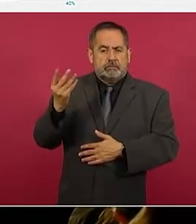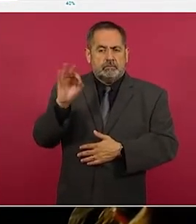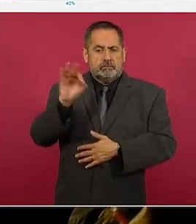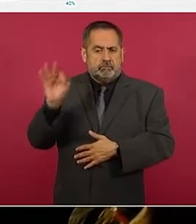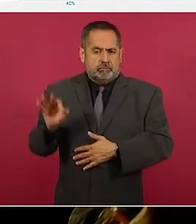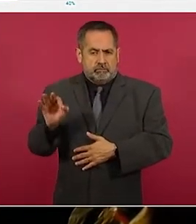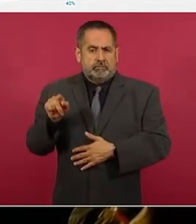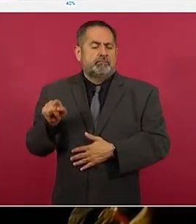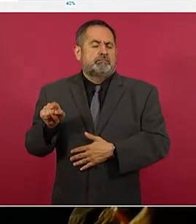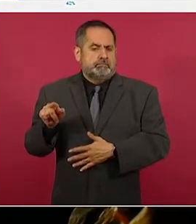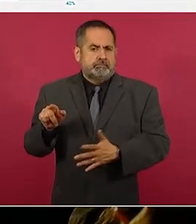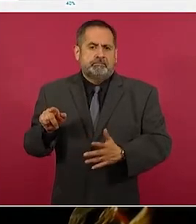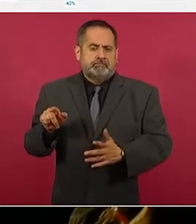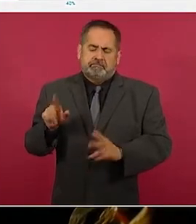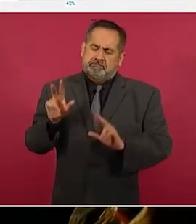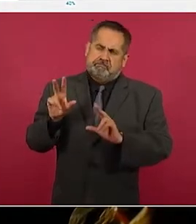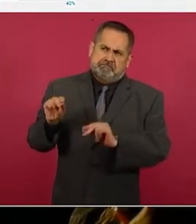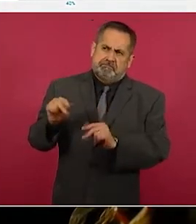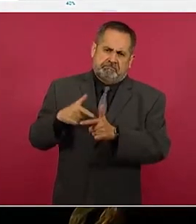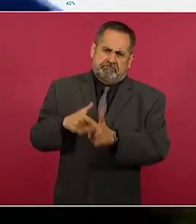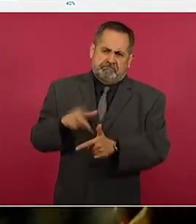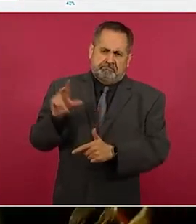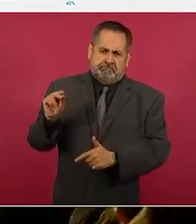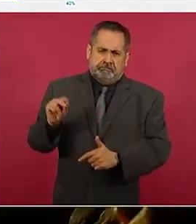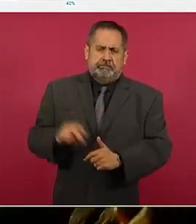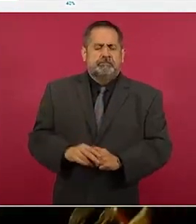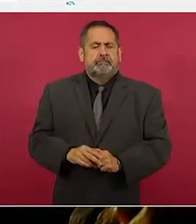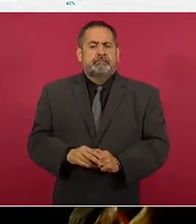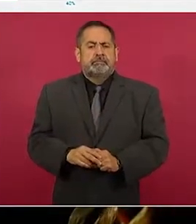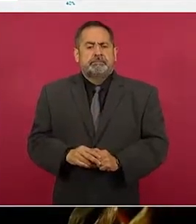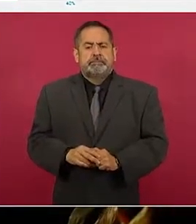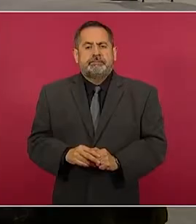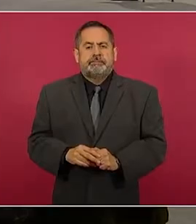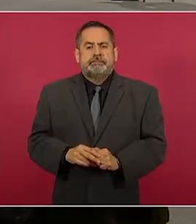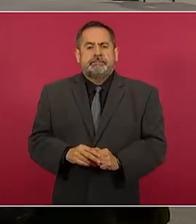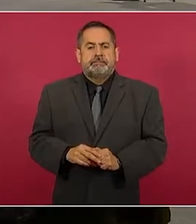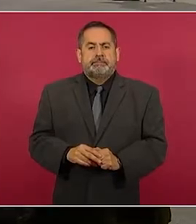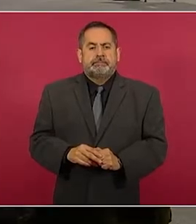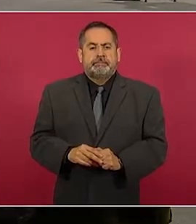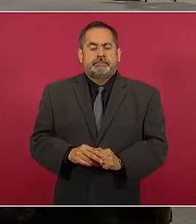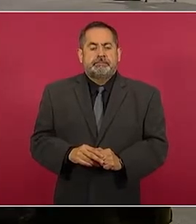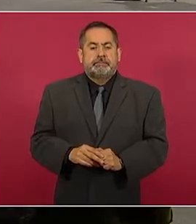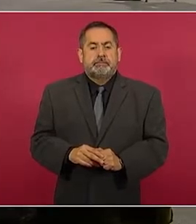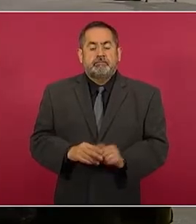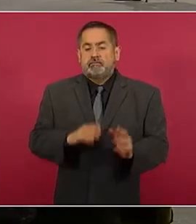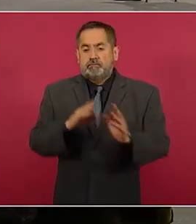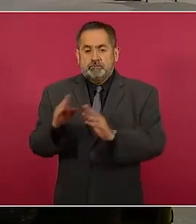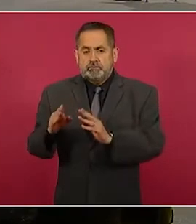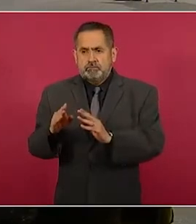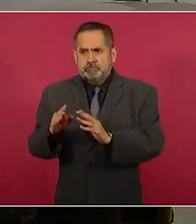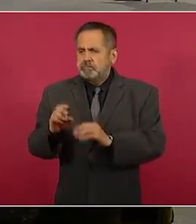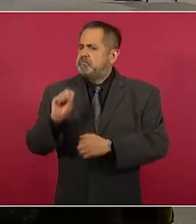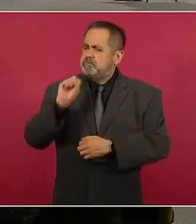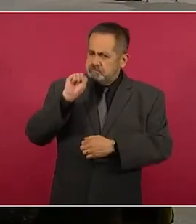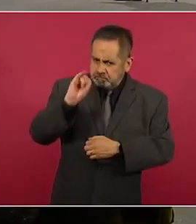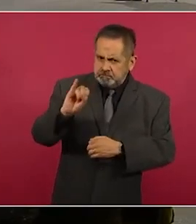y porque siga